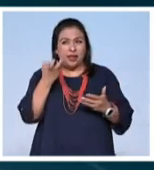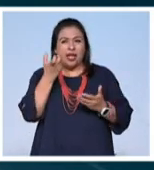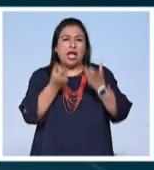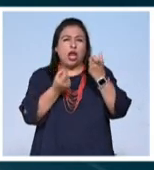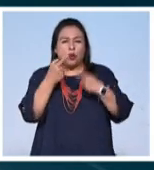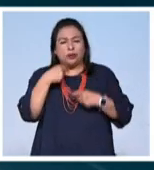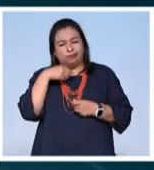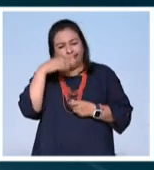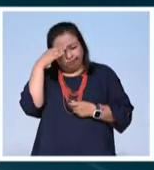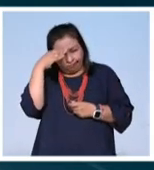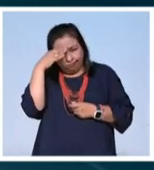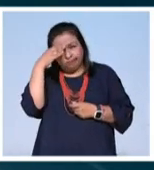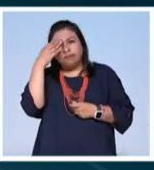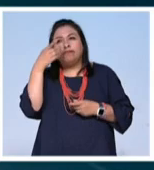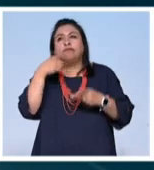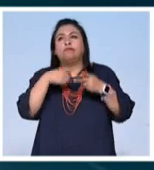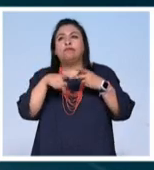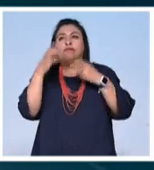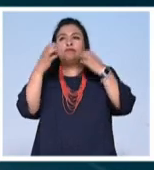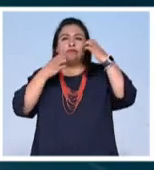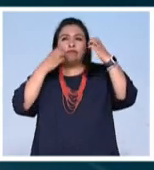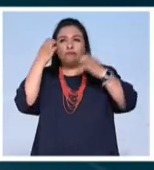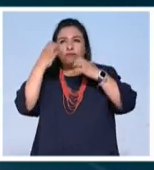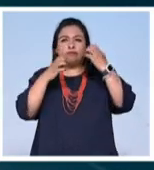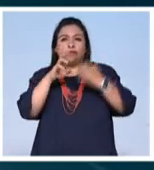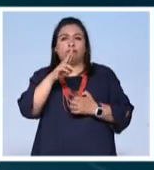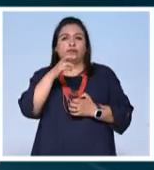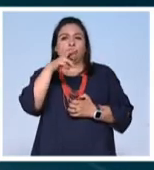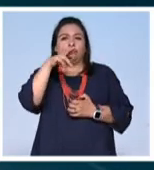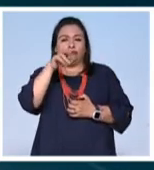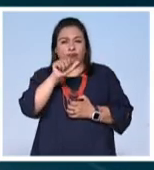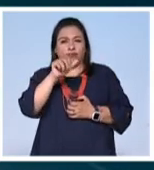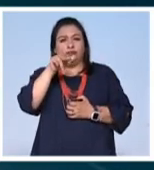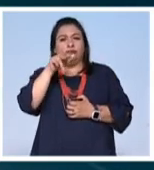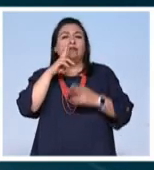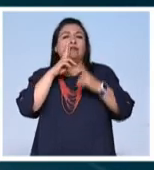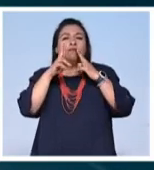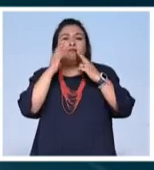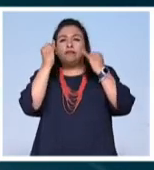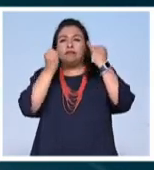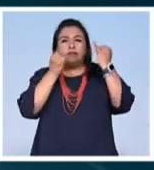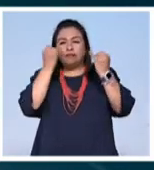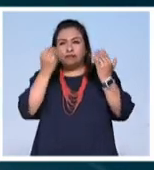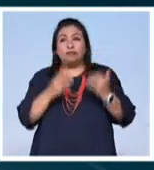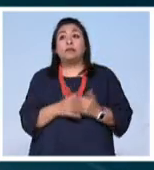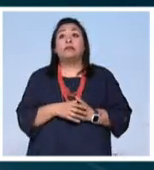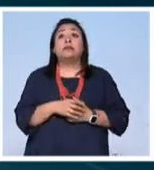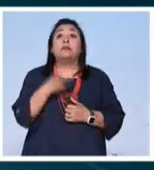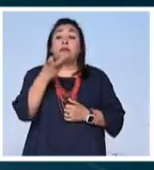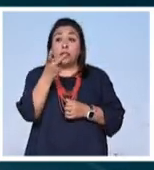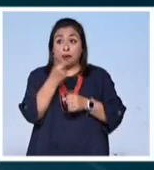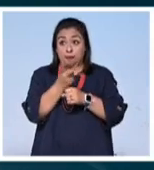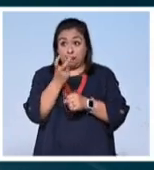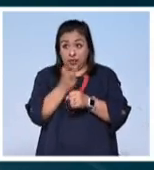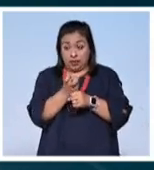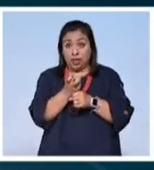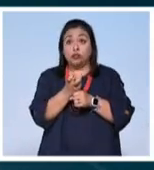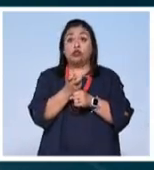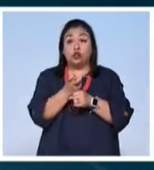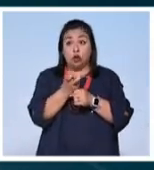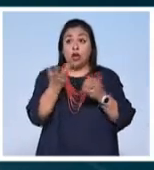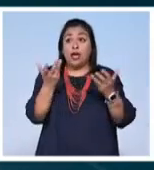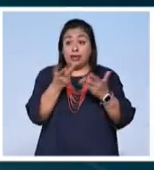algunas de las reflexiones que dieron origen a la exposición regenerando narrativas e imaginarios esa invitación que nos